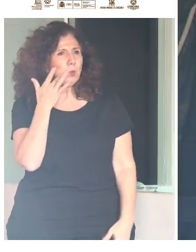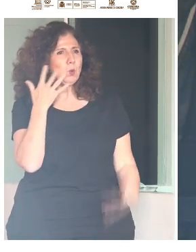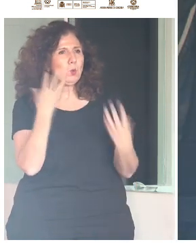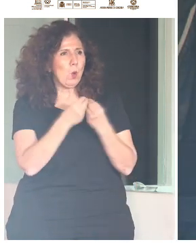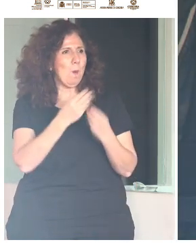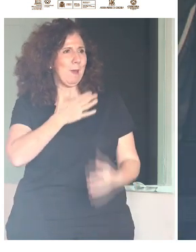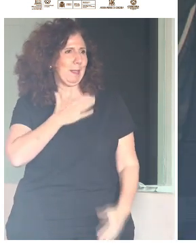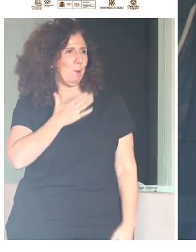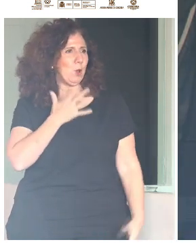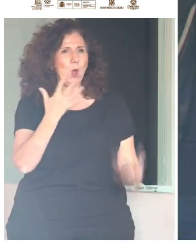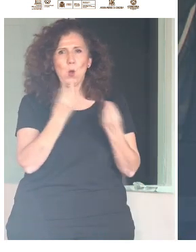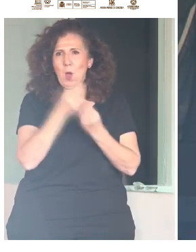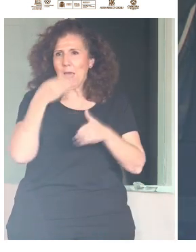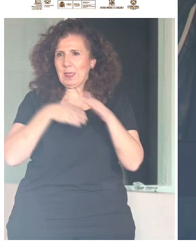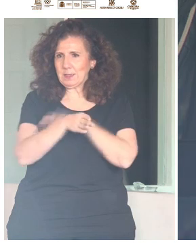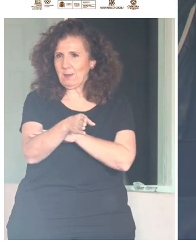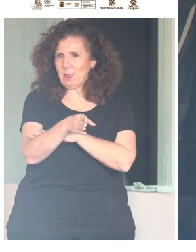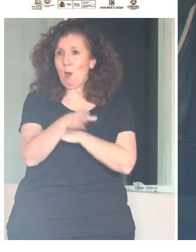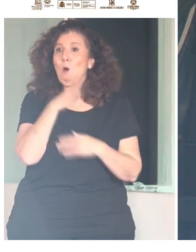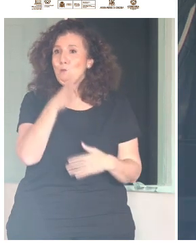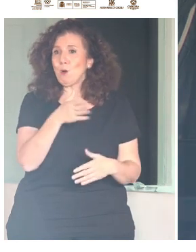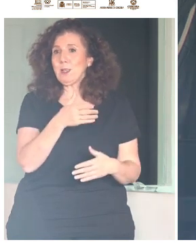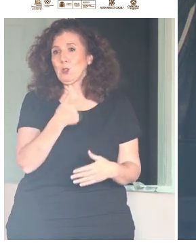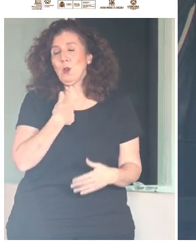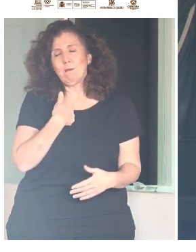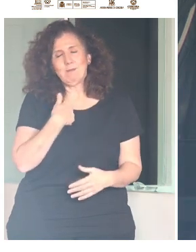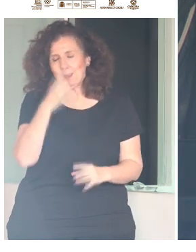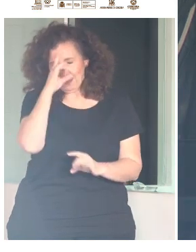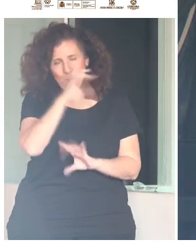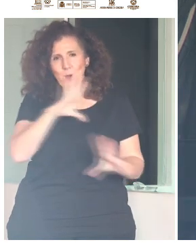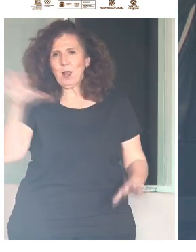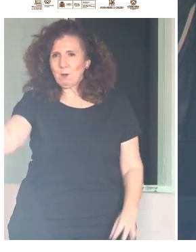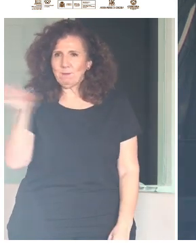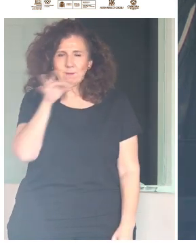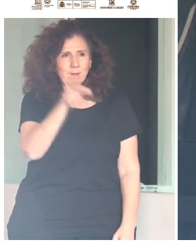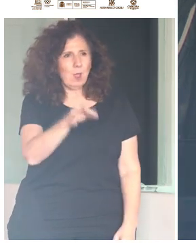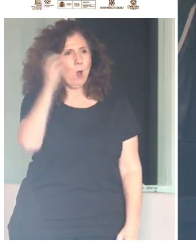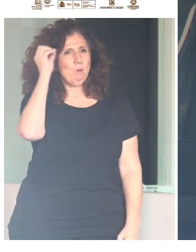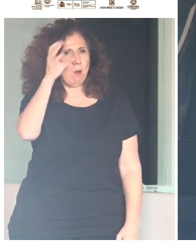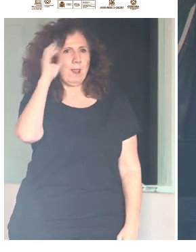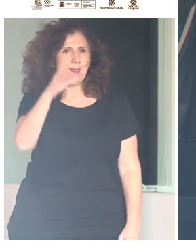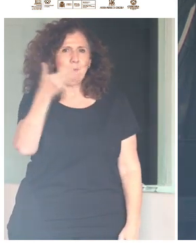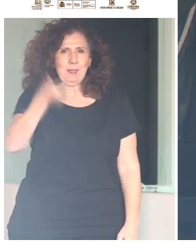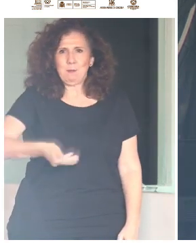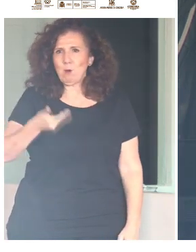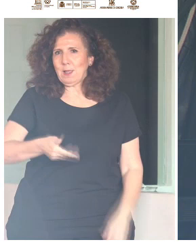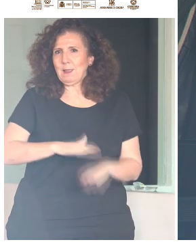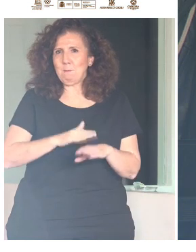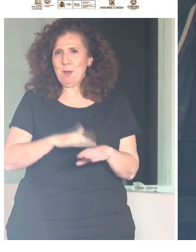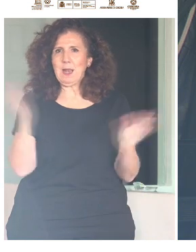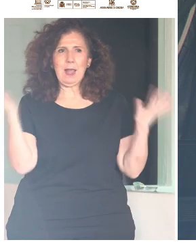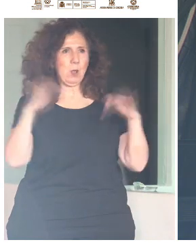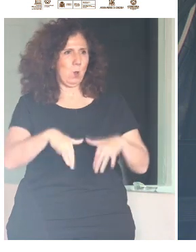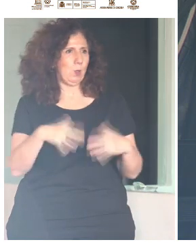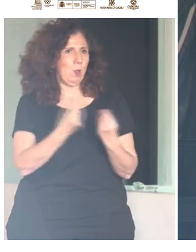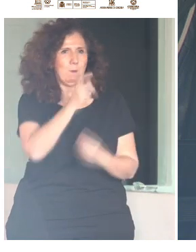Entonces, no podíamos menos que poner a Jesús como ponente magistral en el inicio de este encuentro de personas